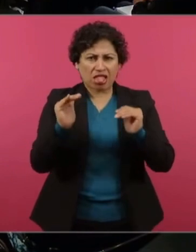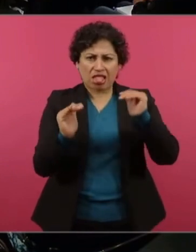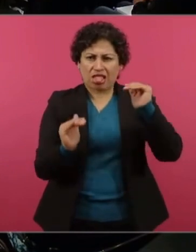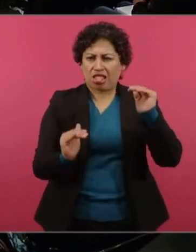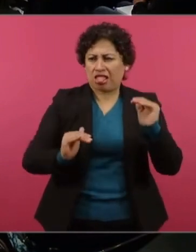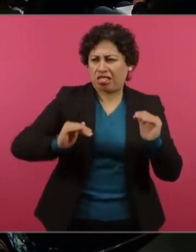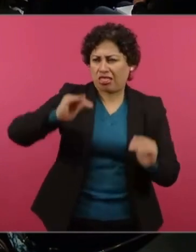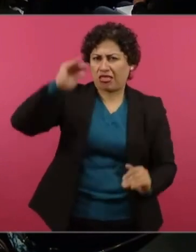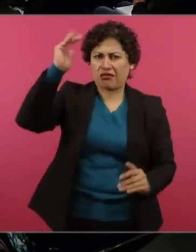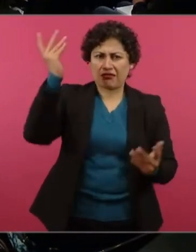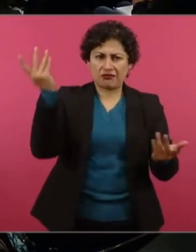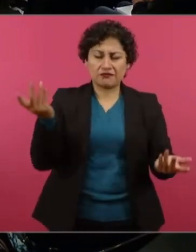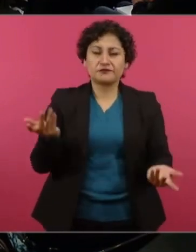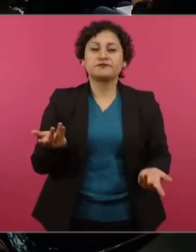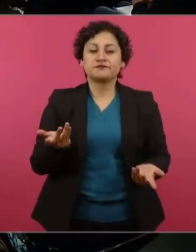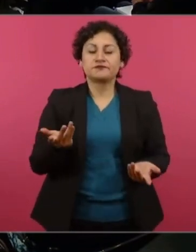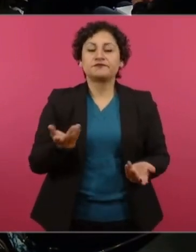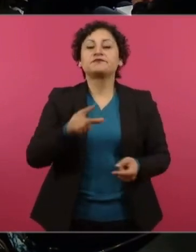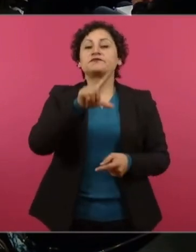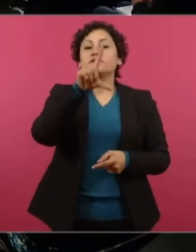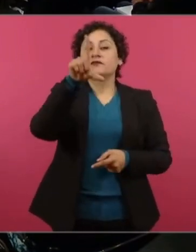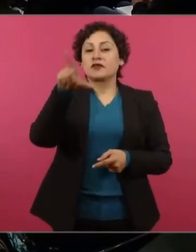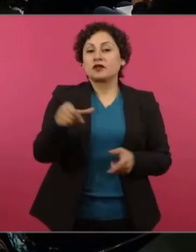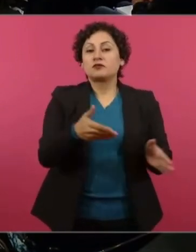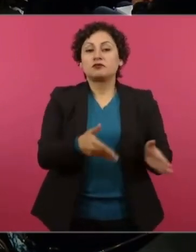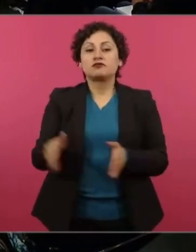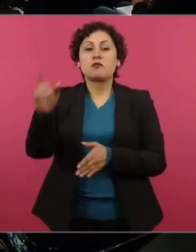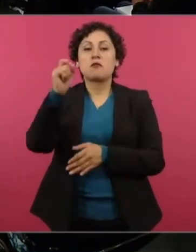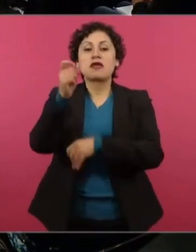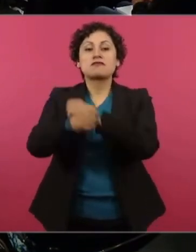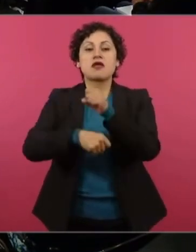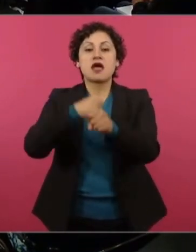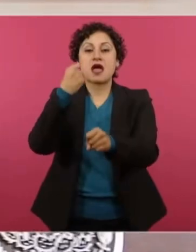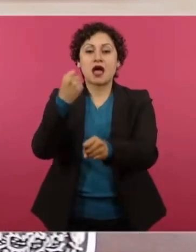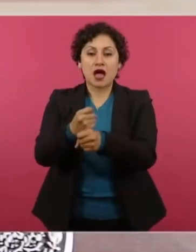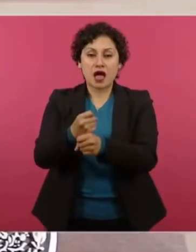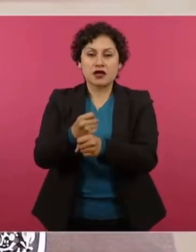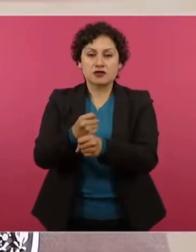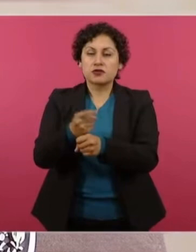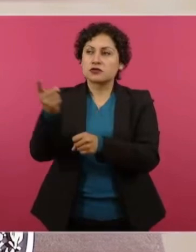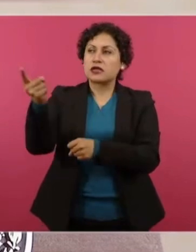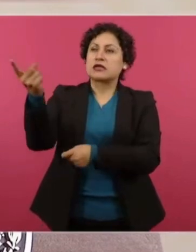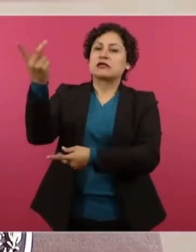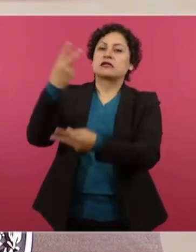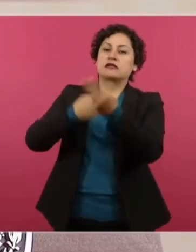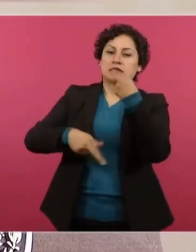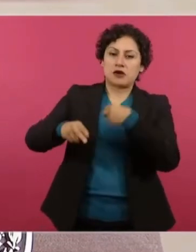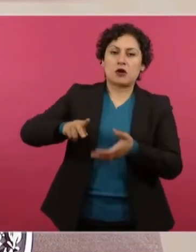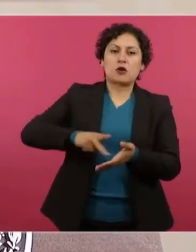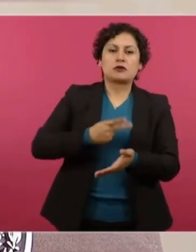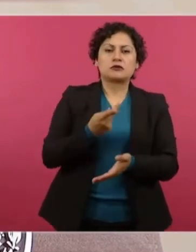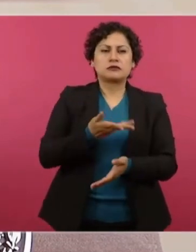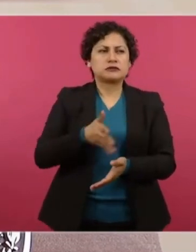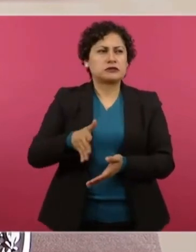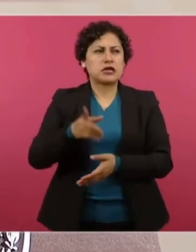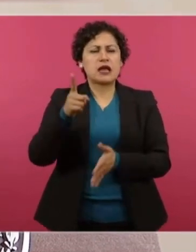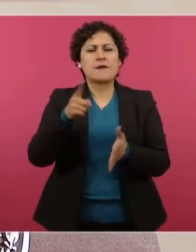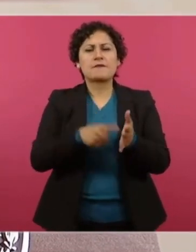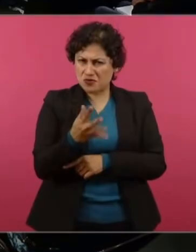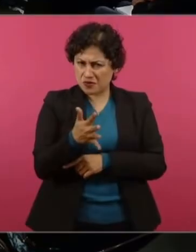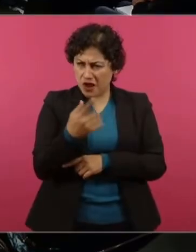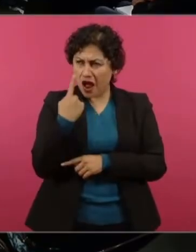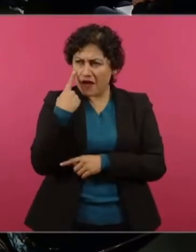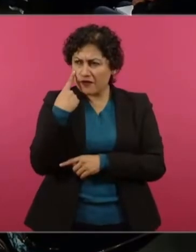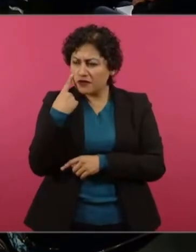los 20 años, Humboldt estuvo aquí como 1804, a ver,